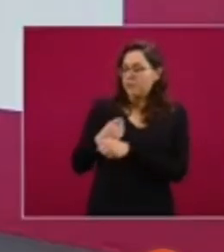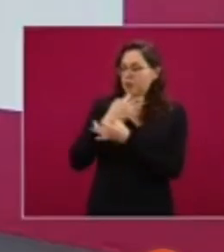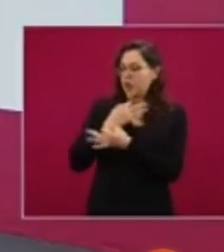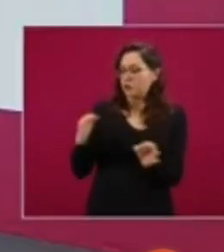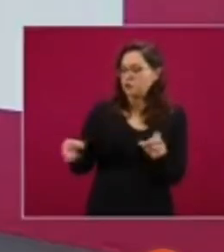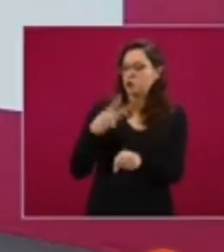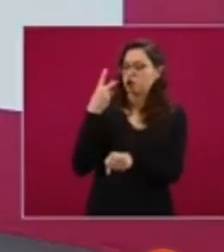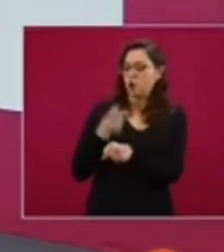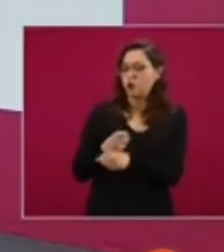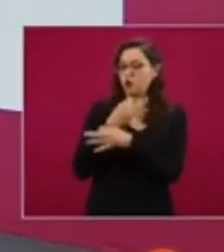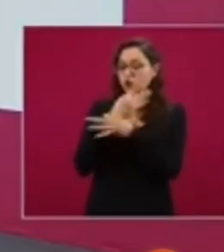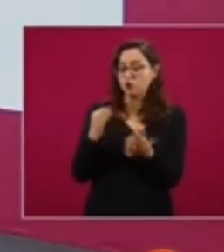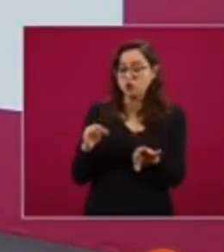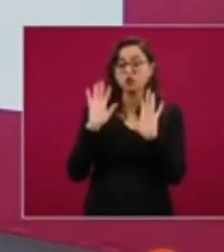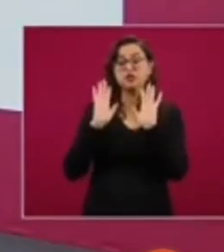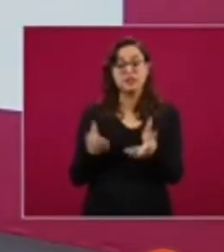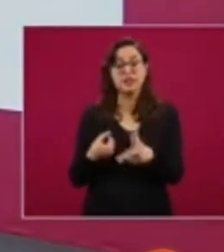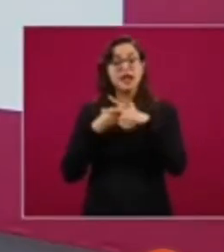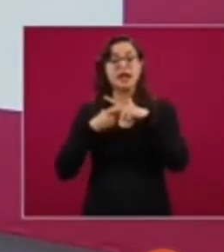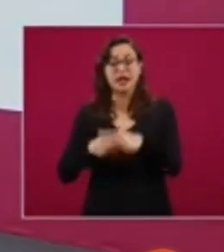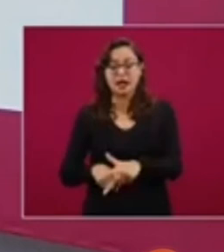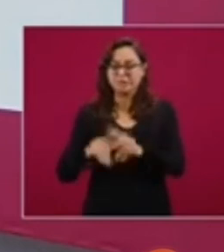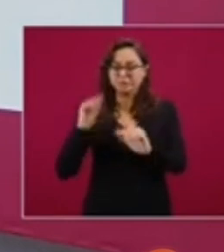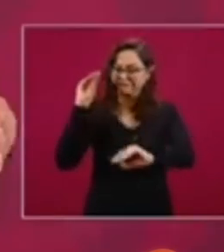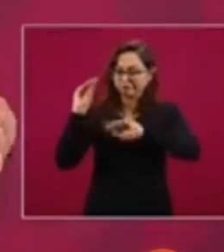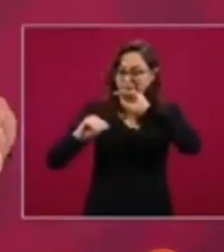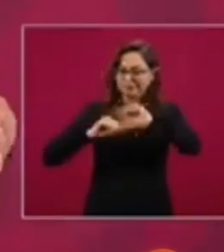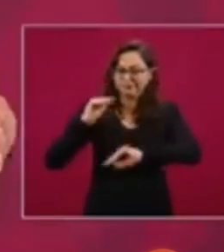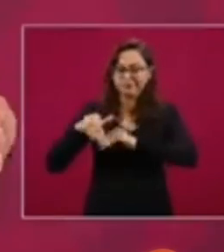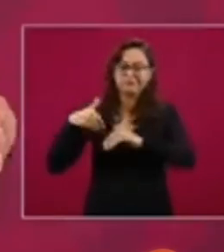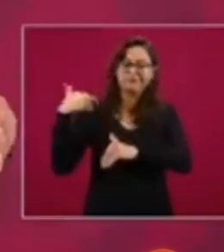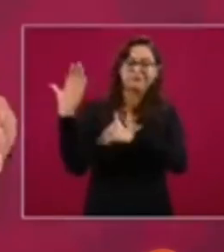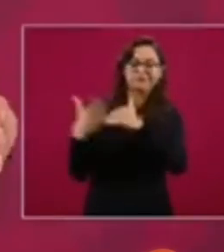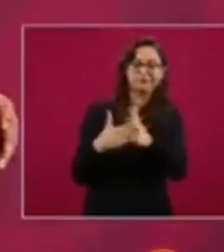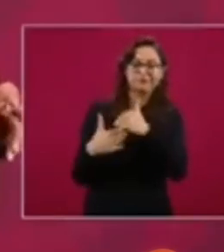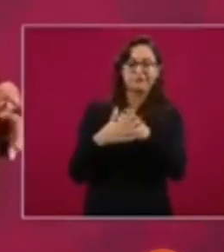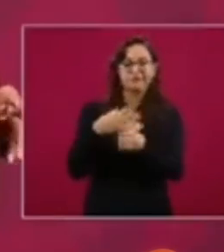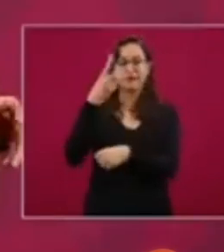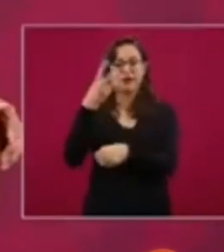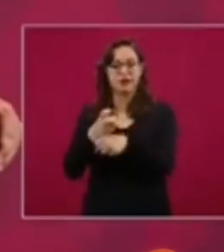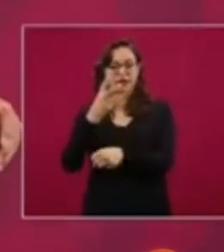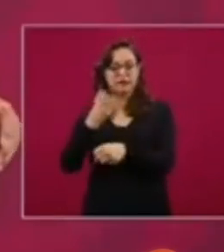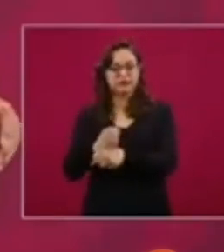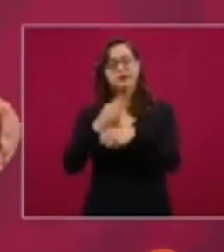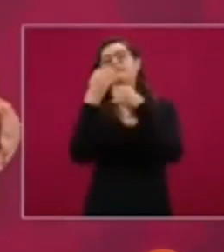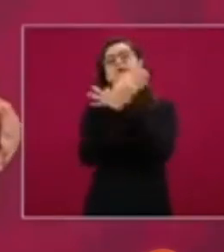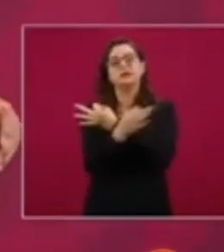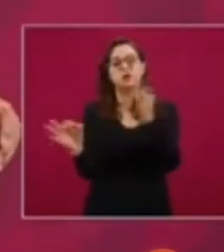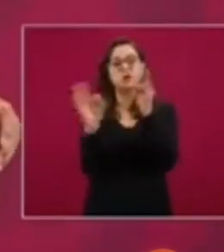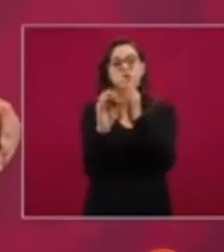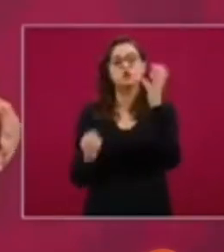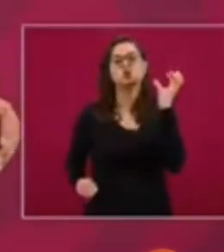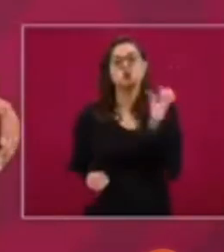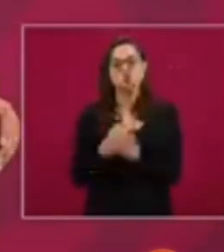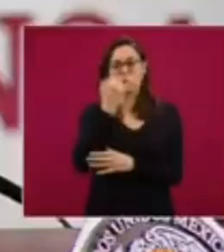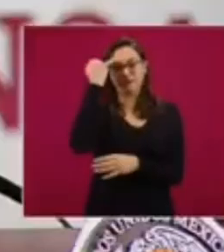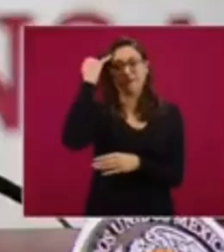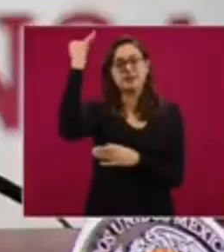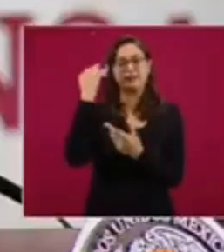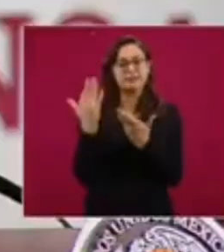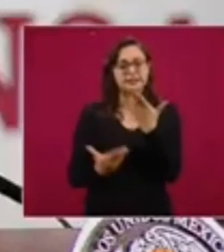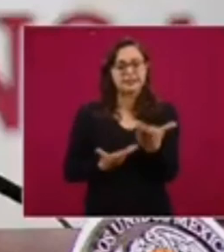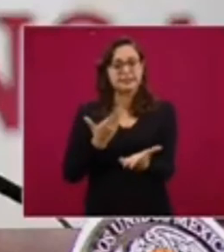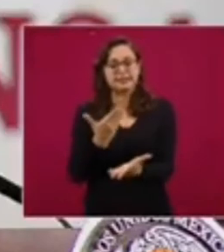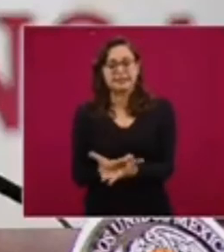presidente poderle presentar algunas otras ideas creo que también es muy y lo decía el secretario de